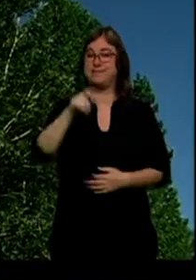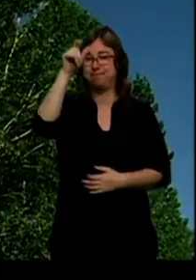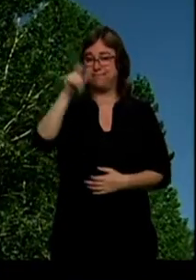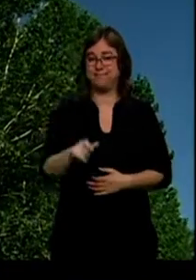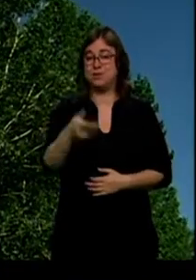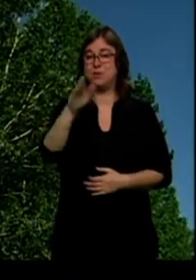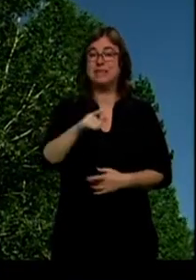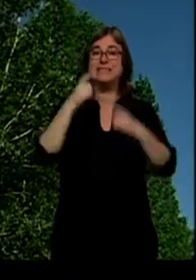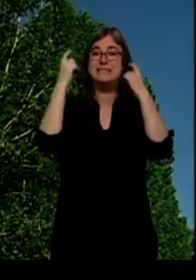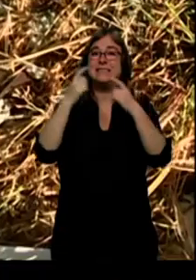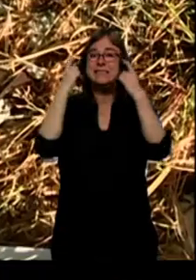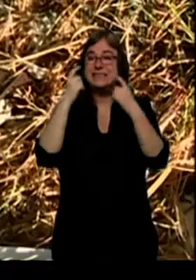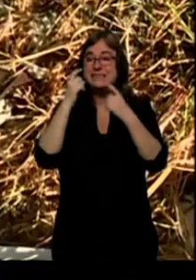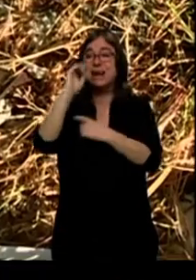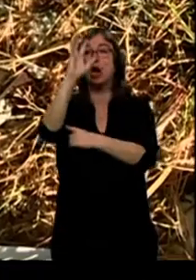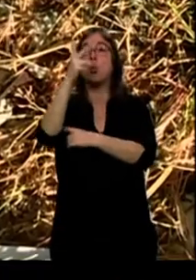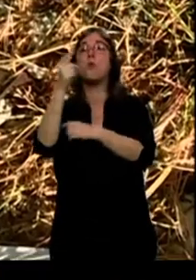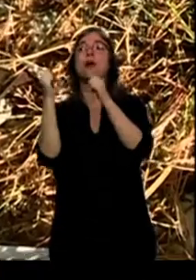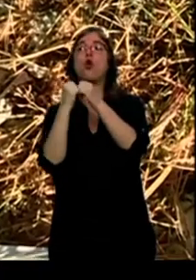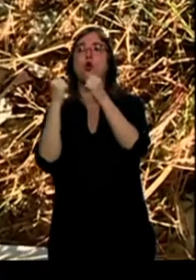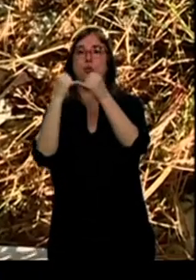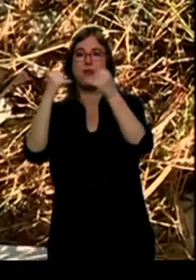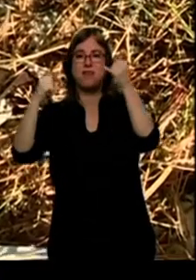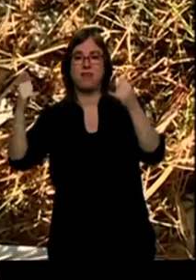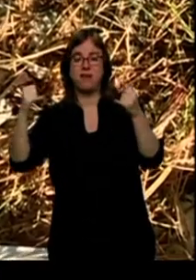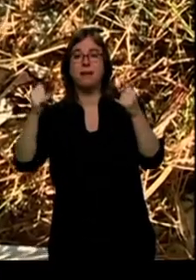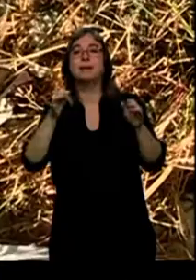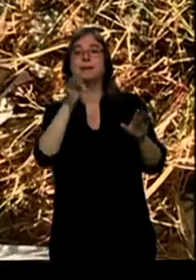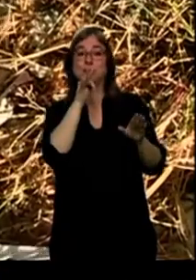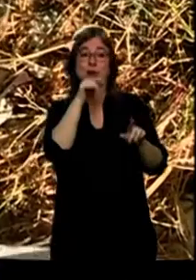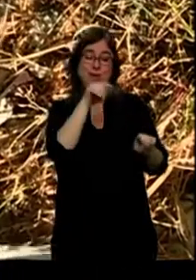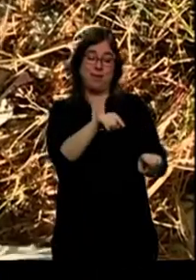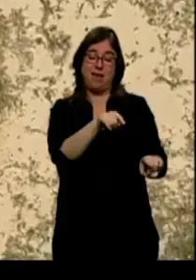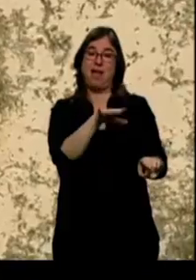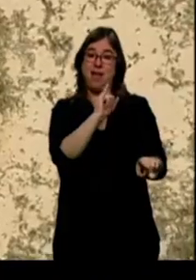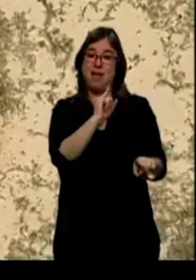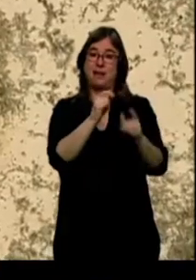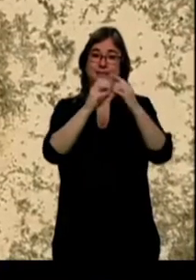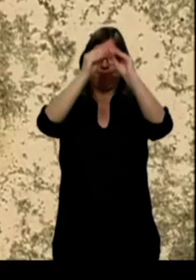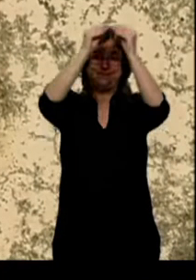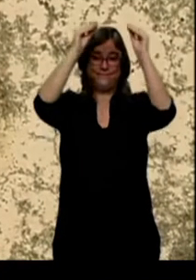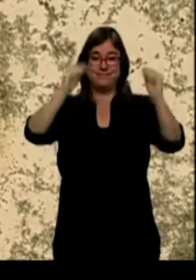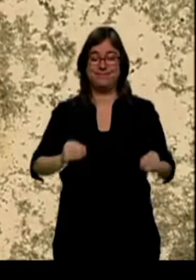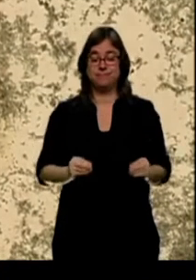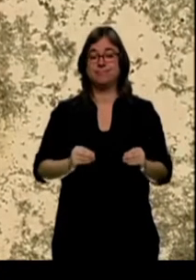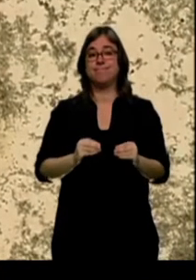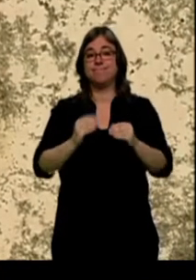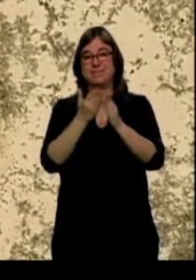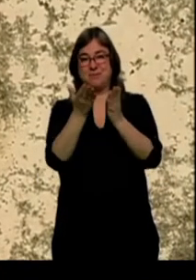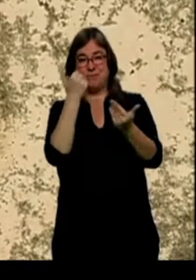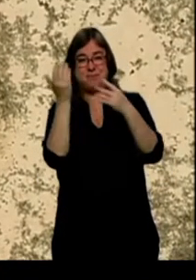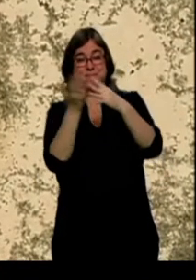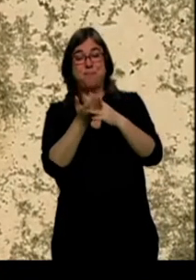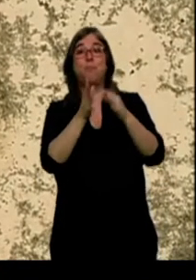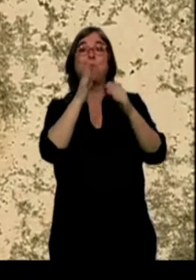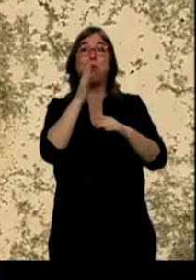intentando robar el cobre que todavía permanecía en esa estación transformadora, parcialmente deshabilitada precisamente por